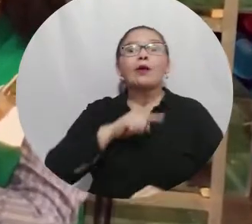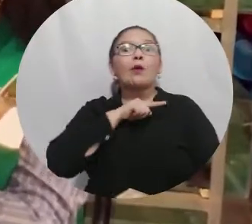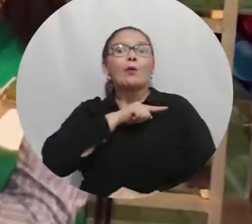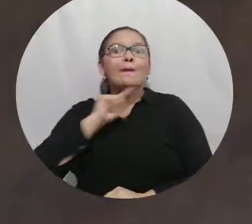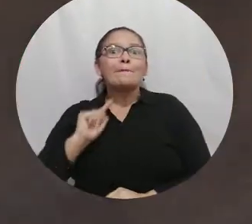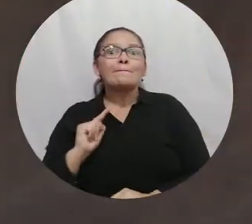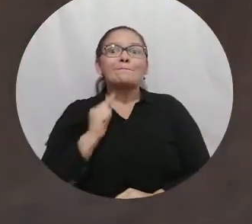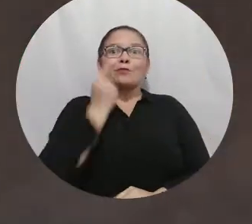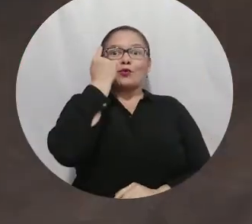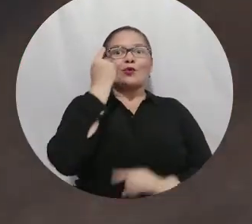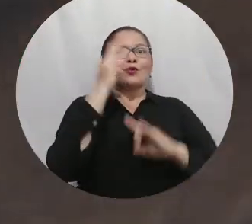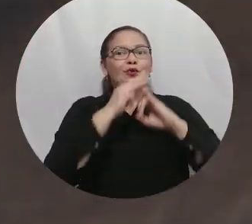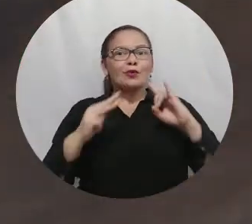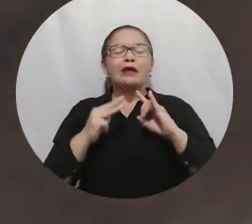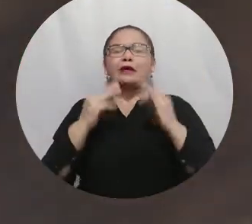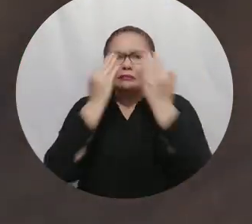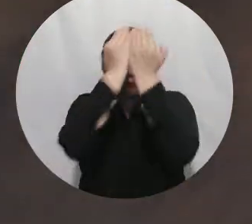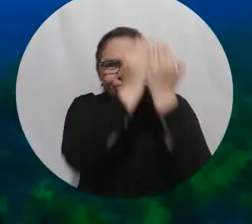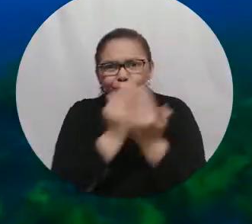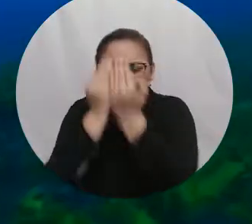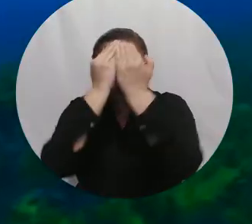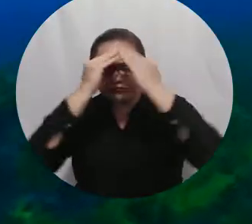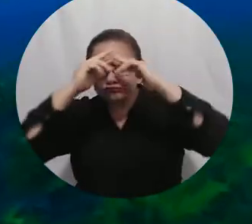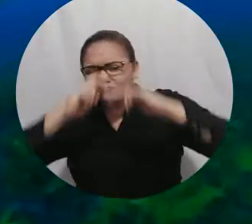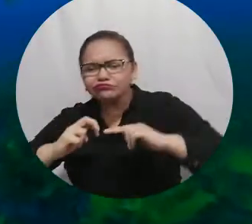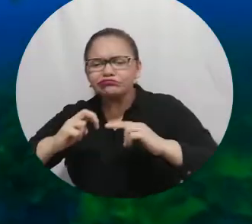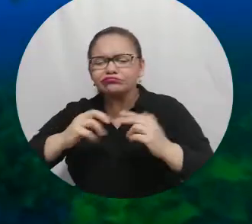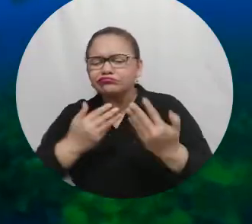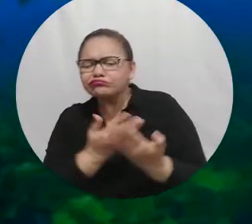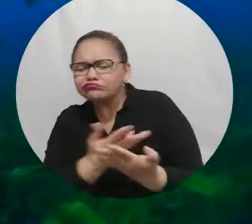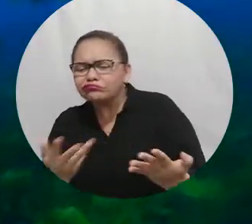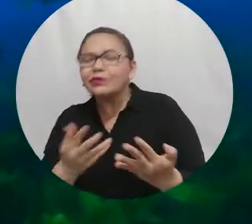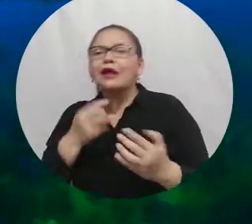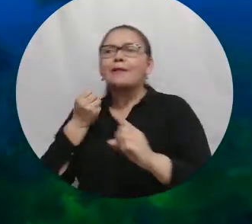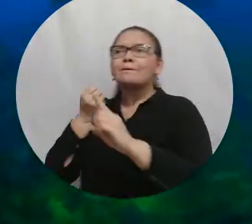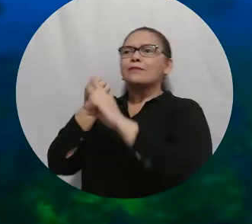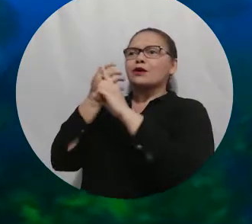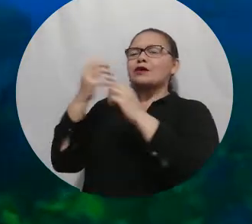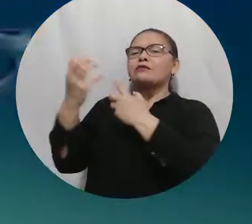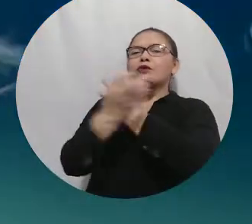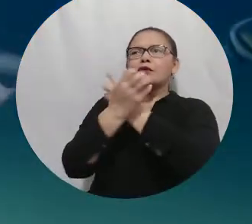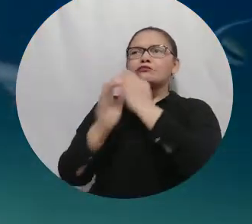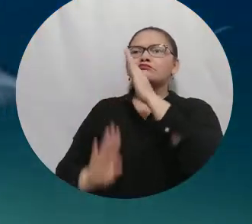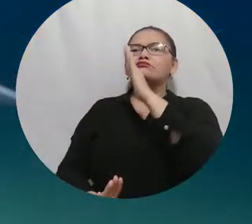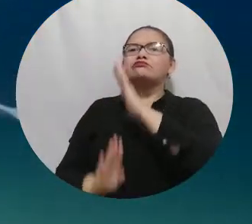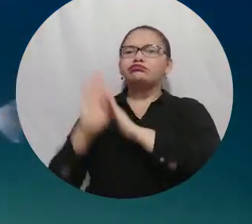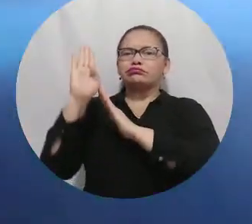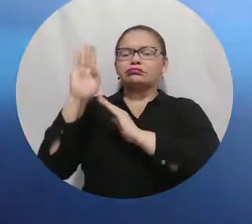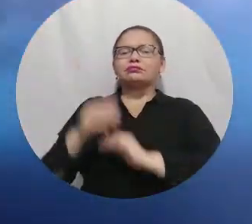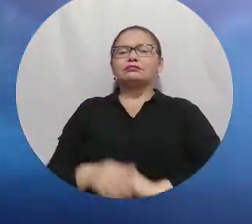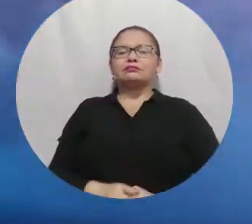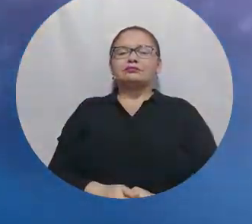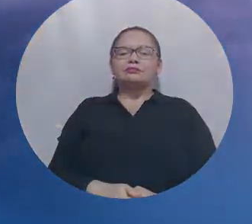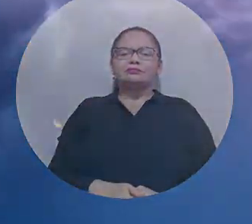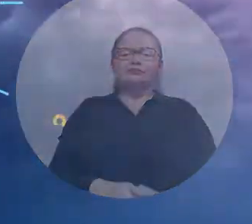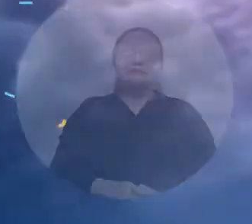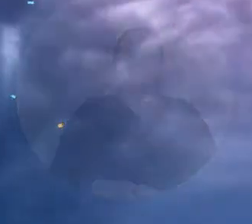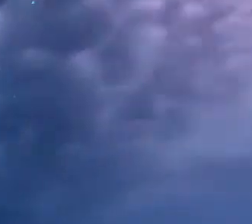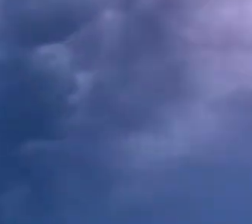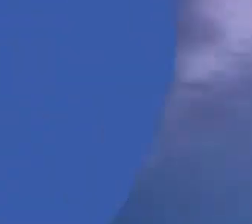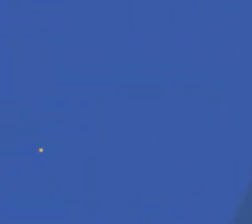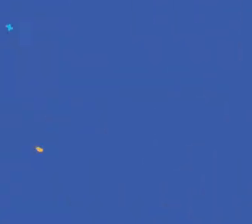lo que la convierte en la única universidad que estudia estos fenómenos para aportar al desarrollo sostenible desde el conocimiento científico.